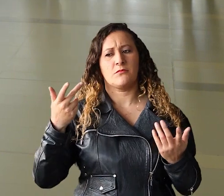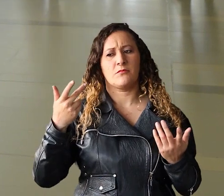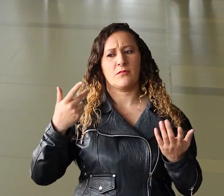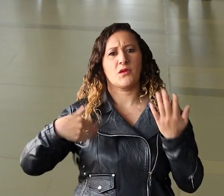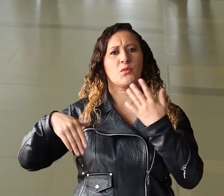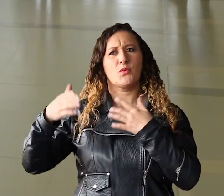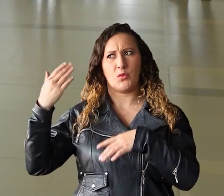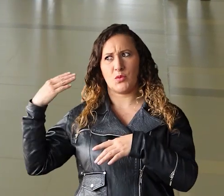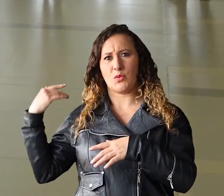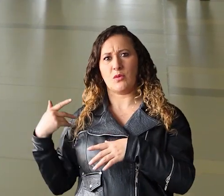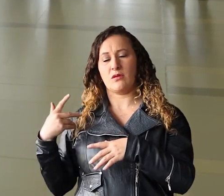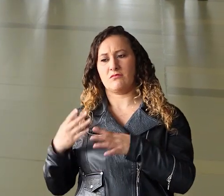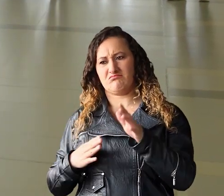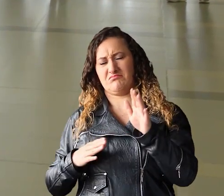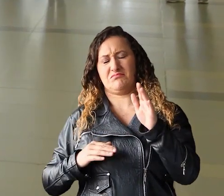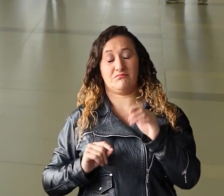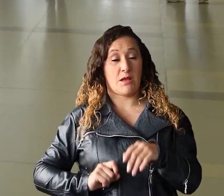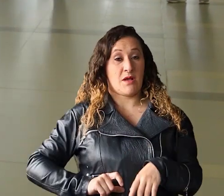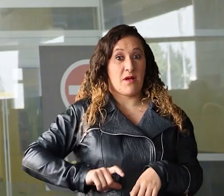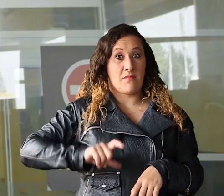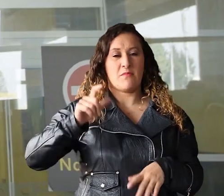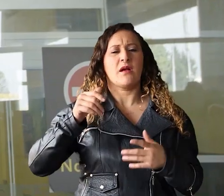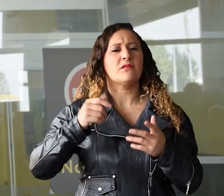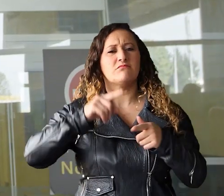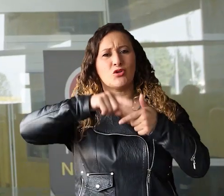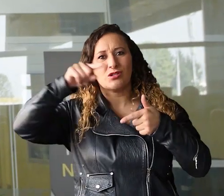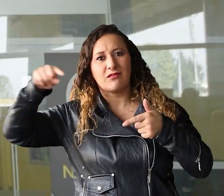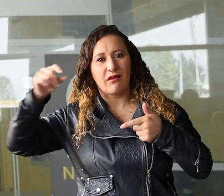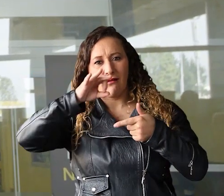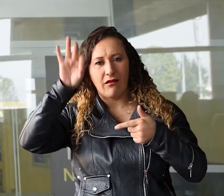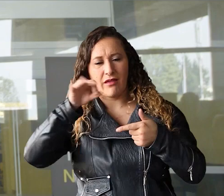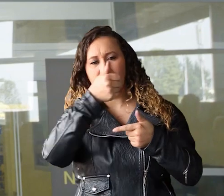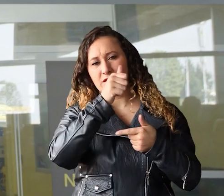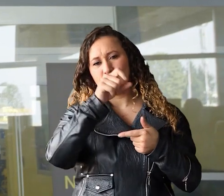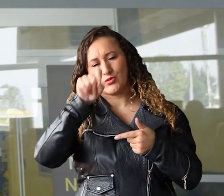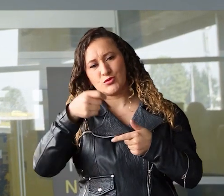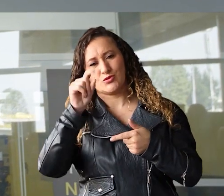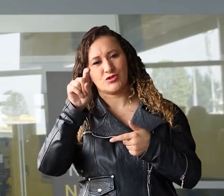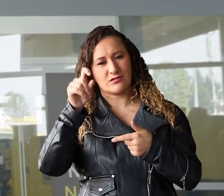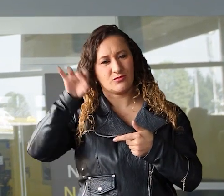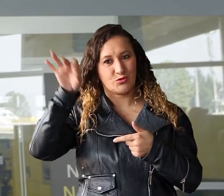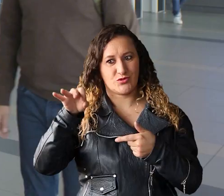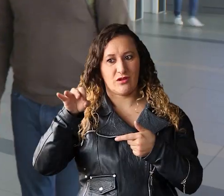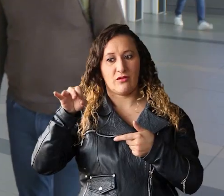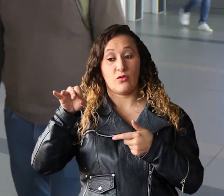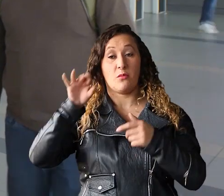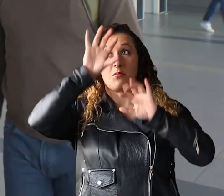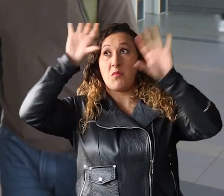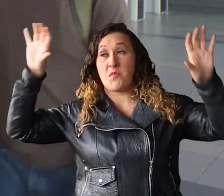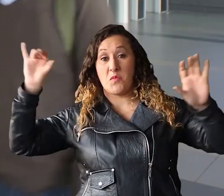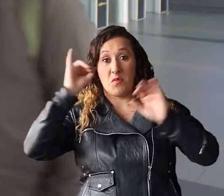ha aumentado en promedio un 10.6% anual. Los turistas internacionales que nos visitan provienen